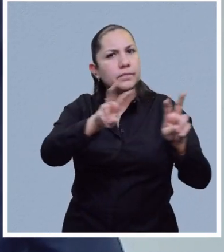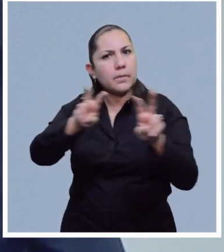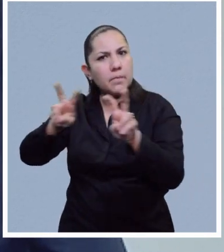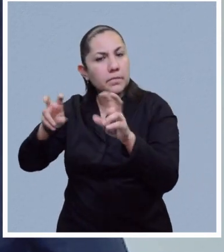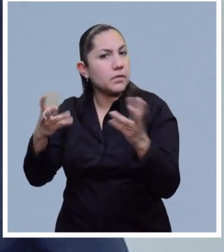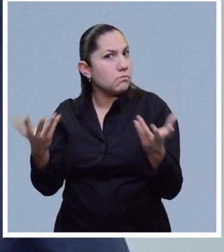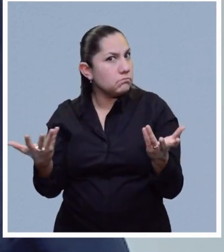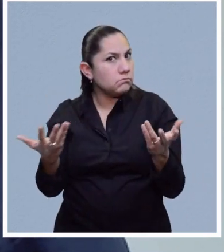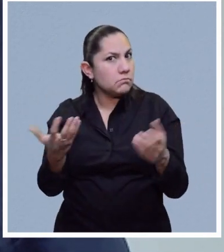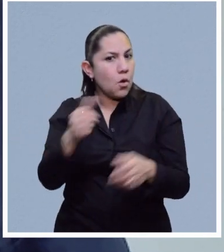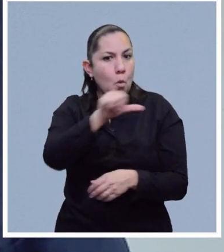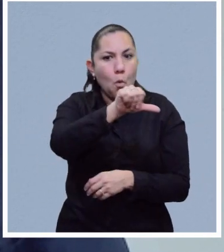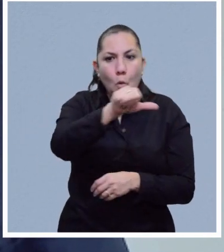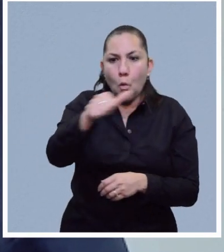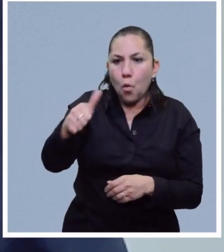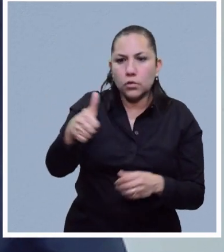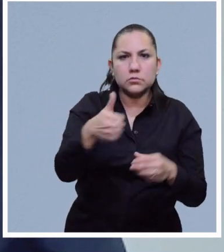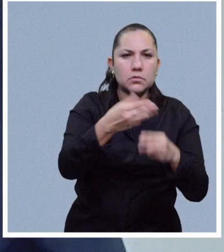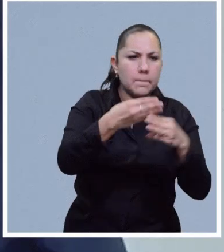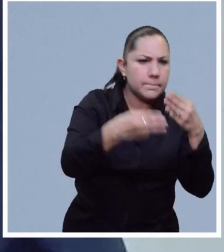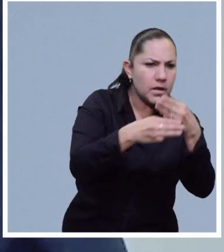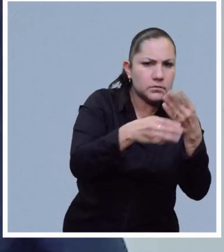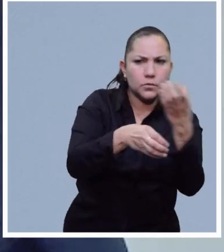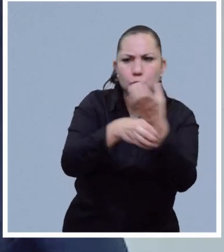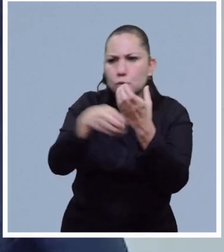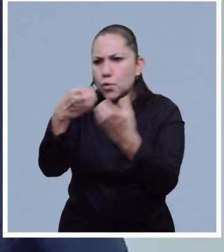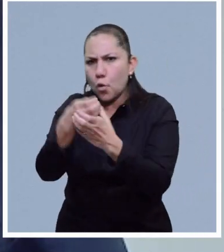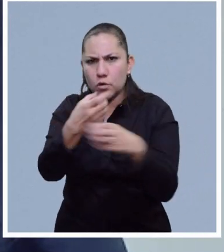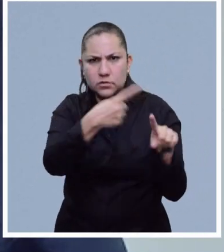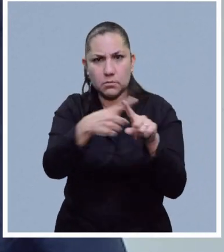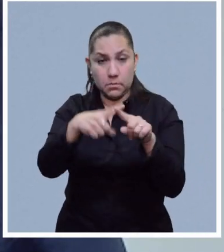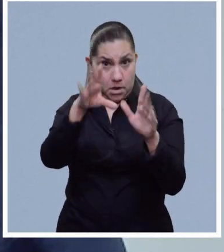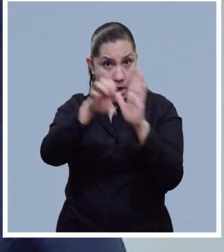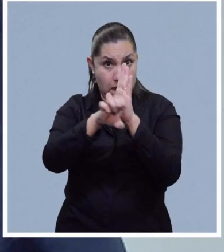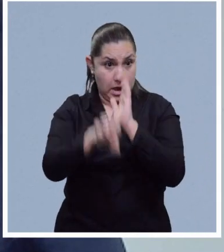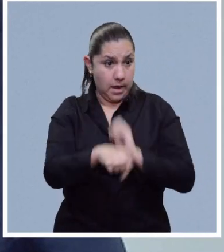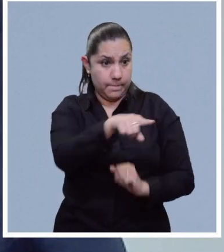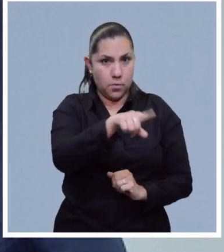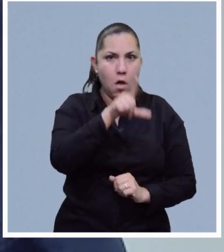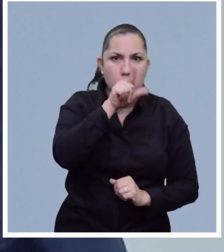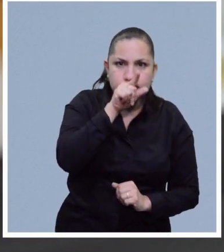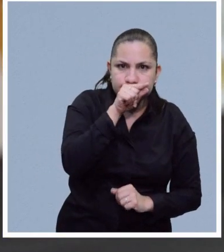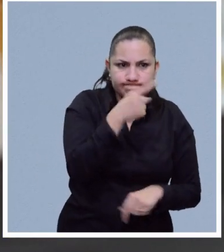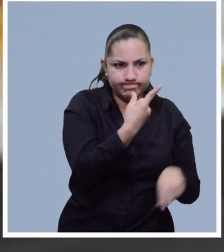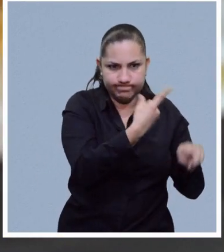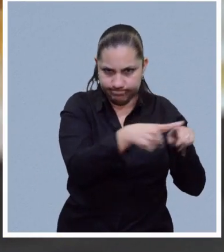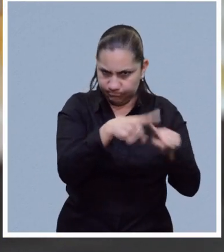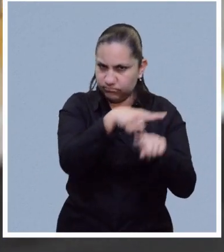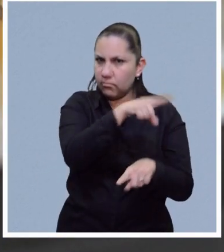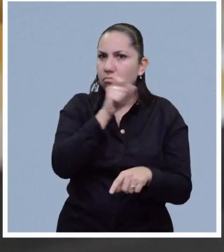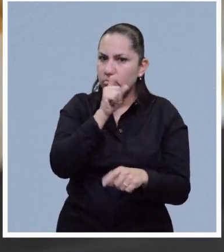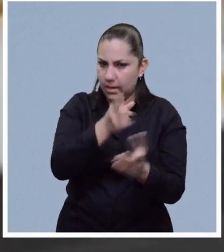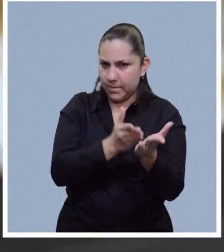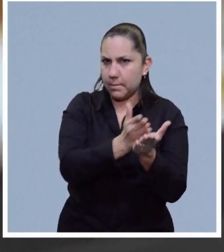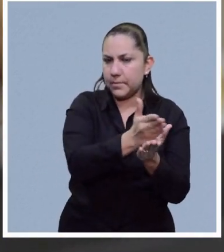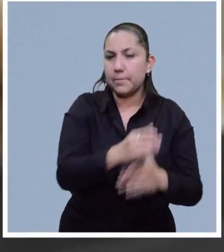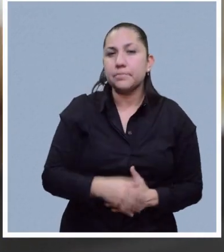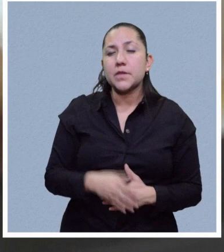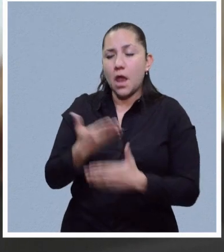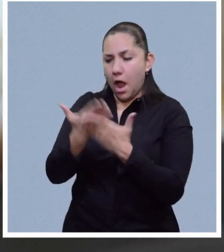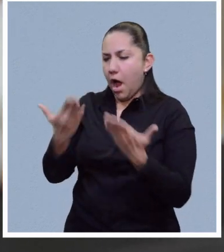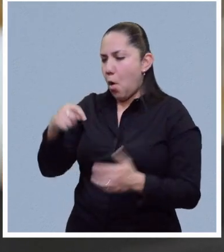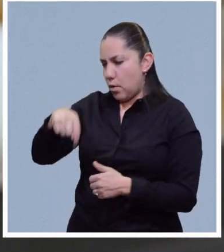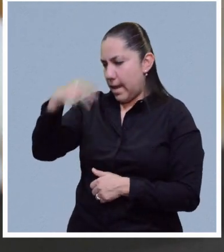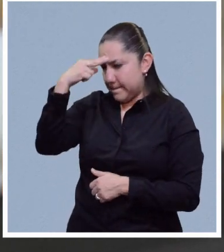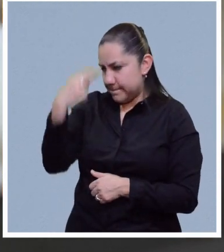la dominancia en producción avícola. Anualmente, un mexicano